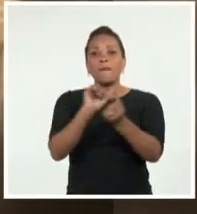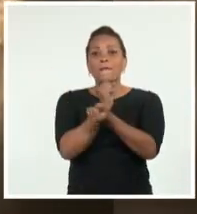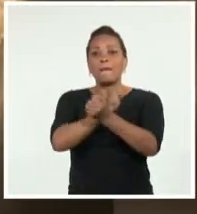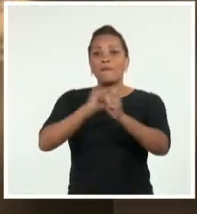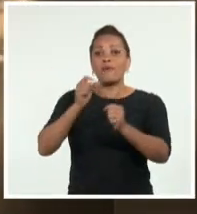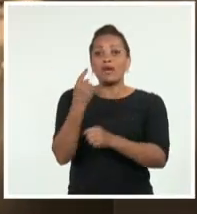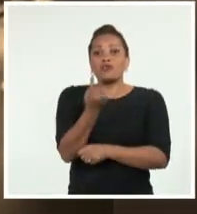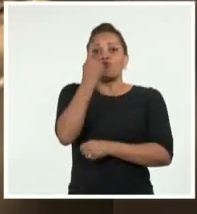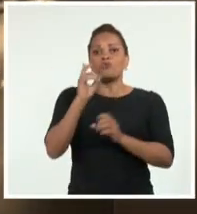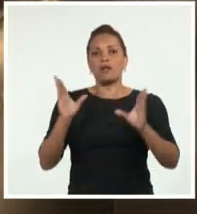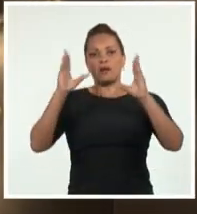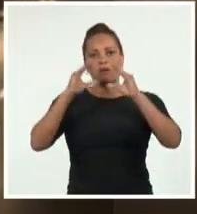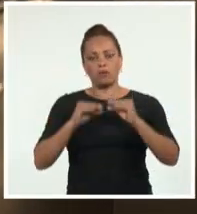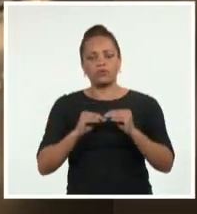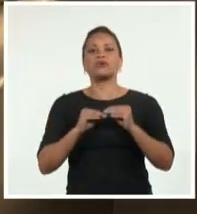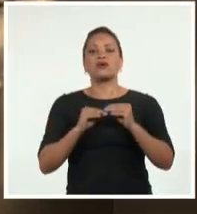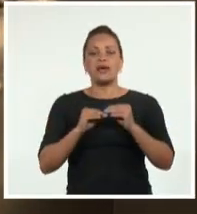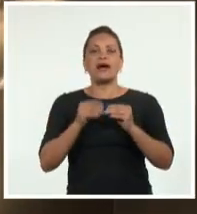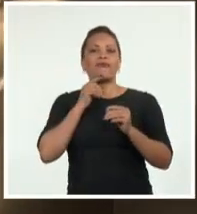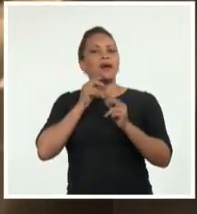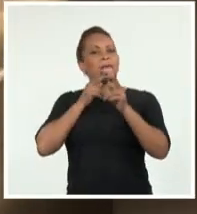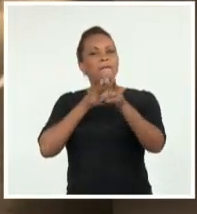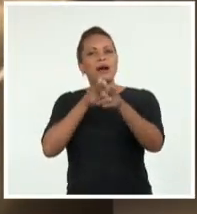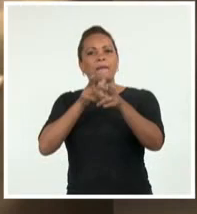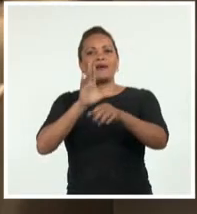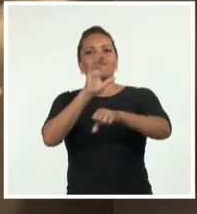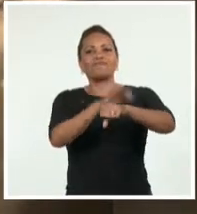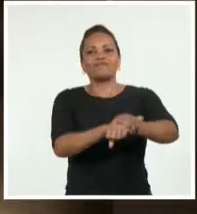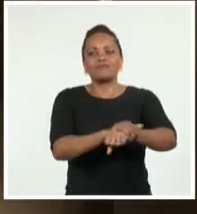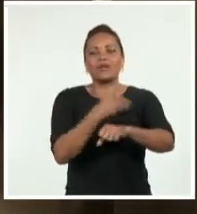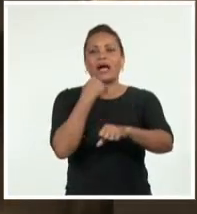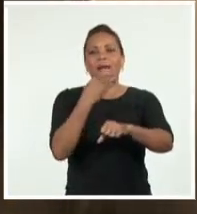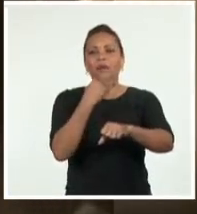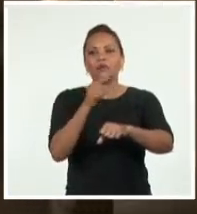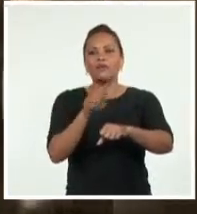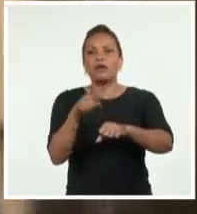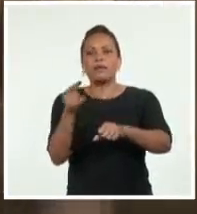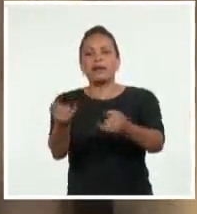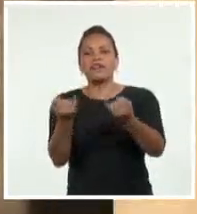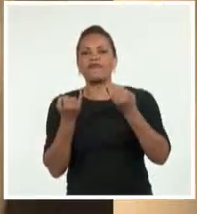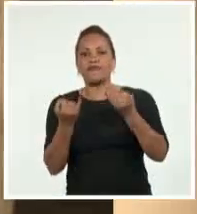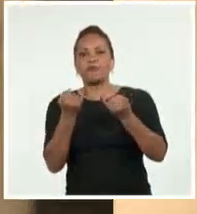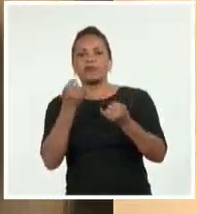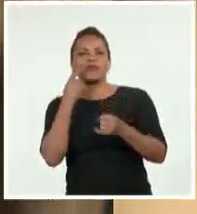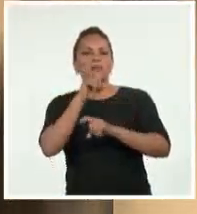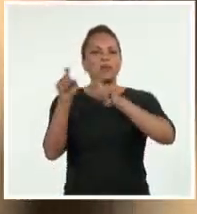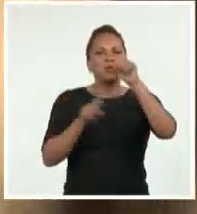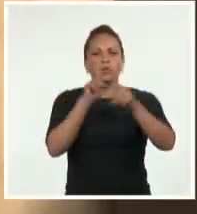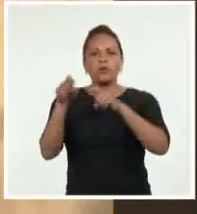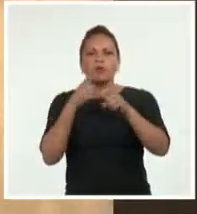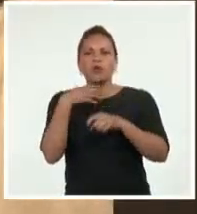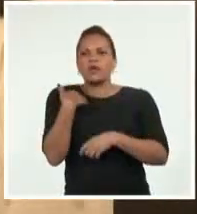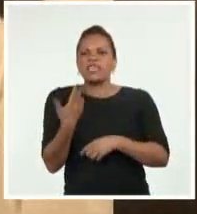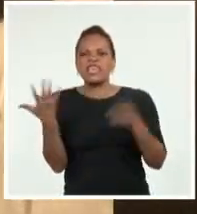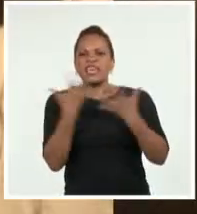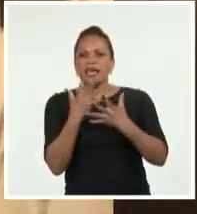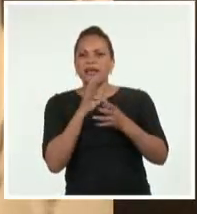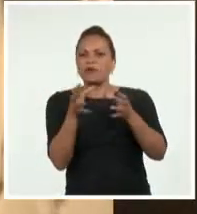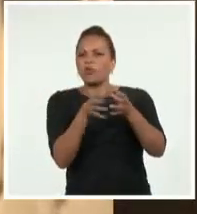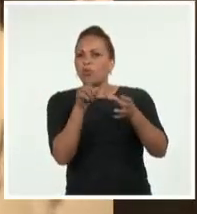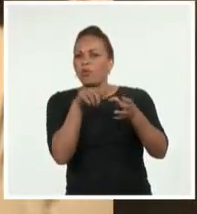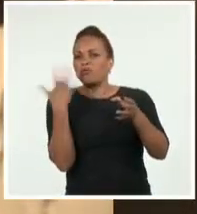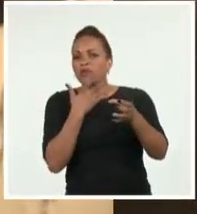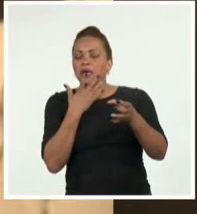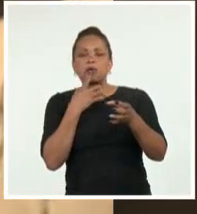Fue torturado brutalmente al ser detenido por la policía para obtener información sobre sus compañeros del movimiento sin